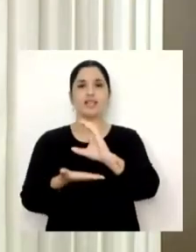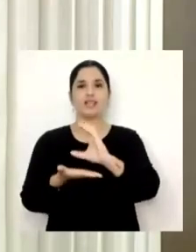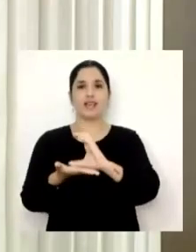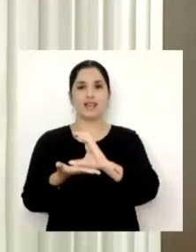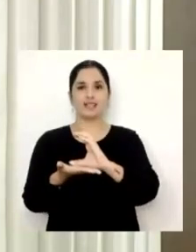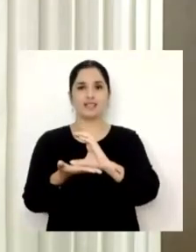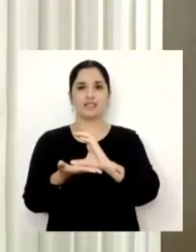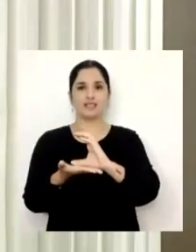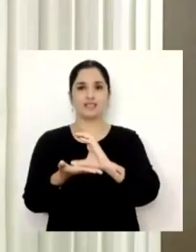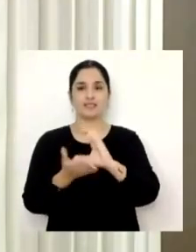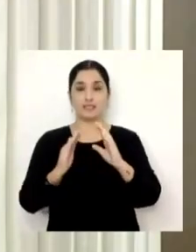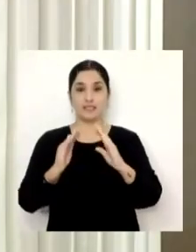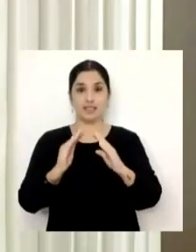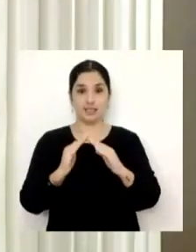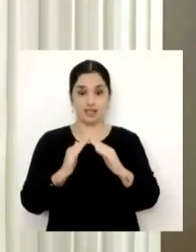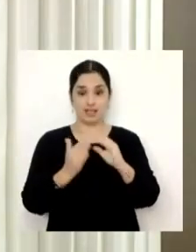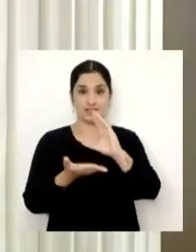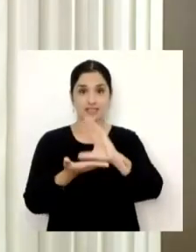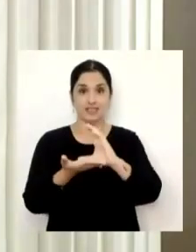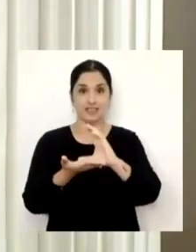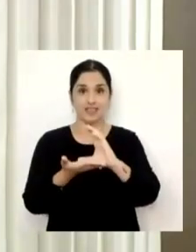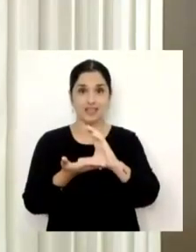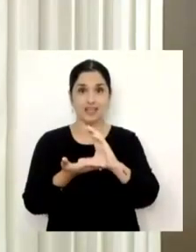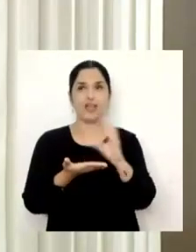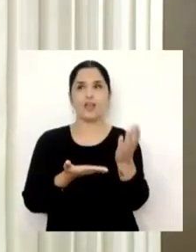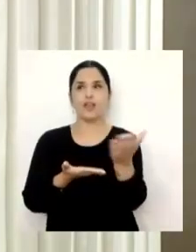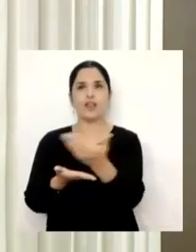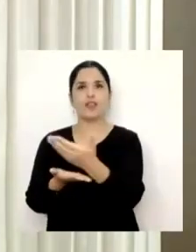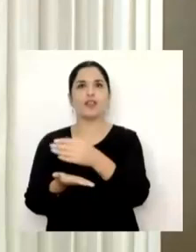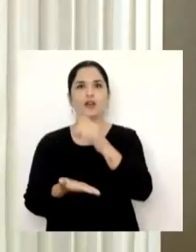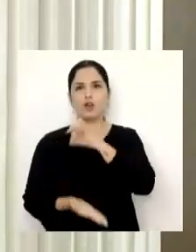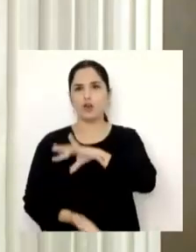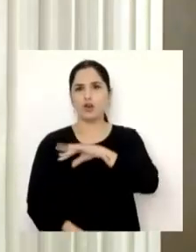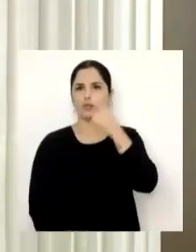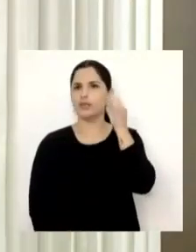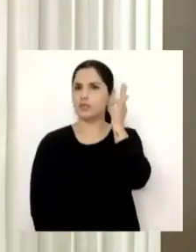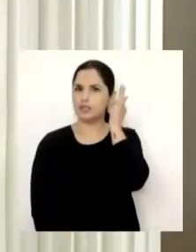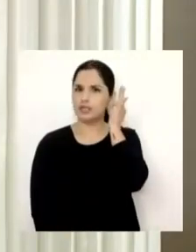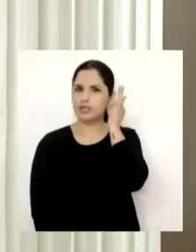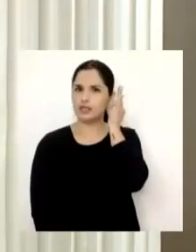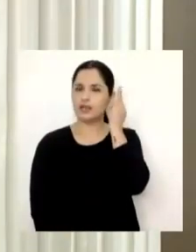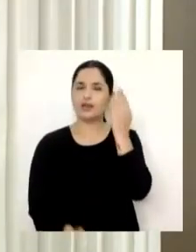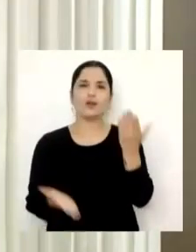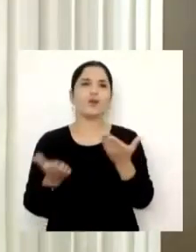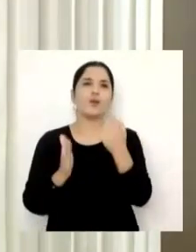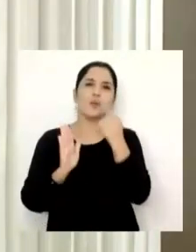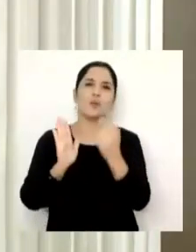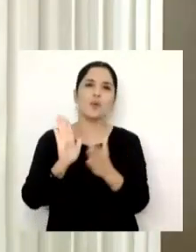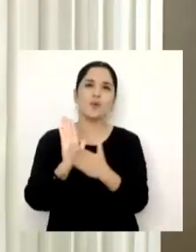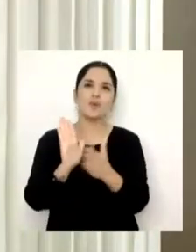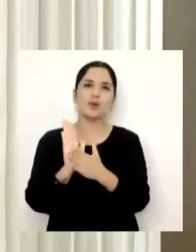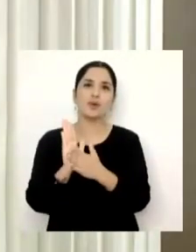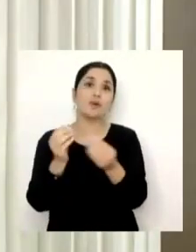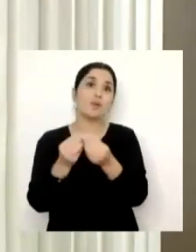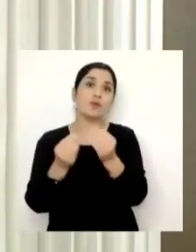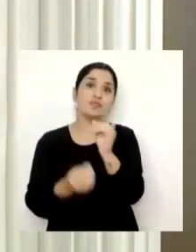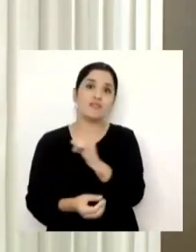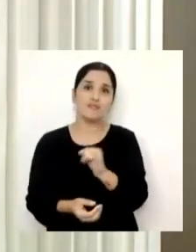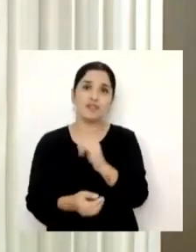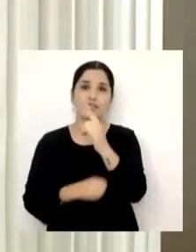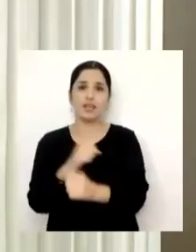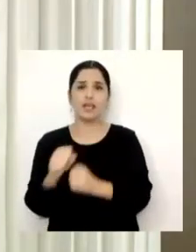casa de las y los chilenos, como ha quedado en evidencia tantas veces en 1931